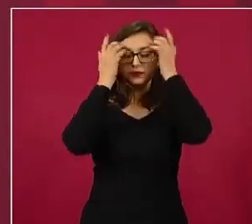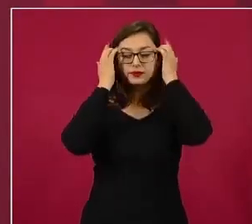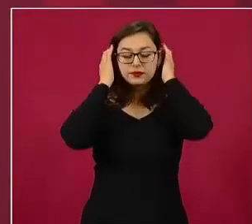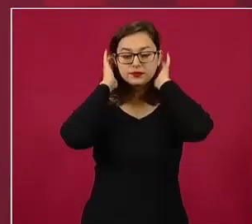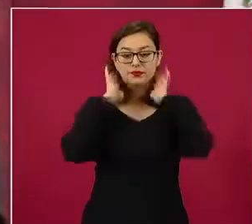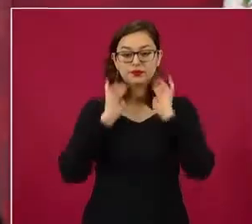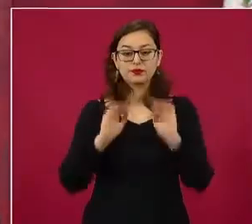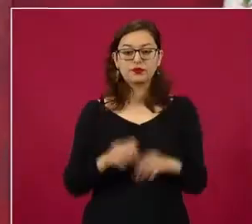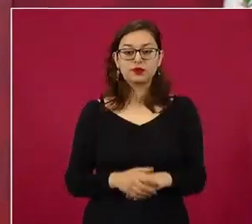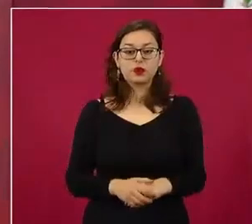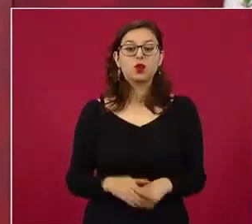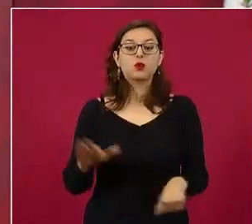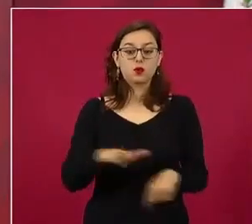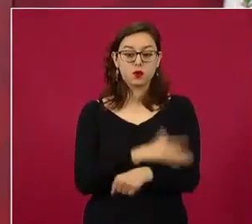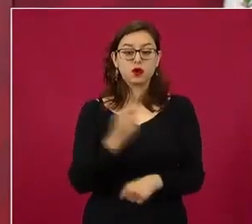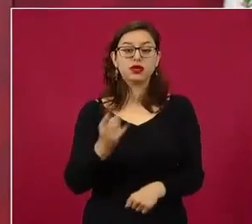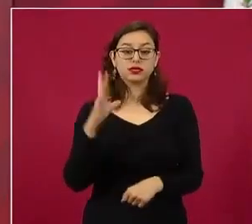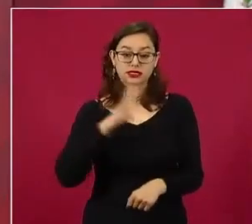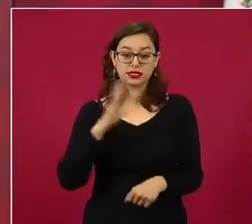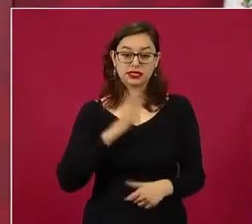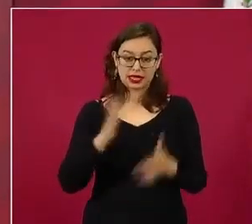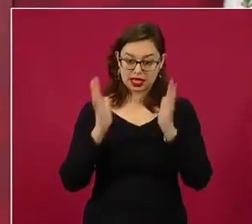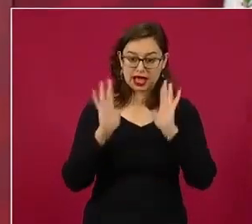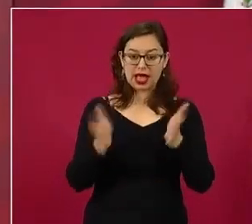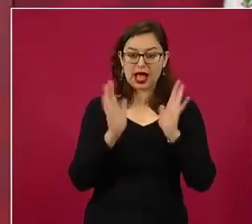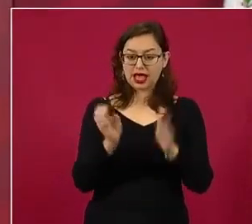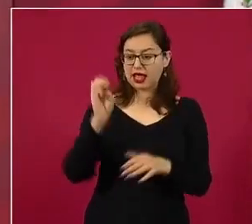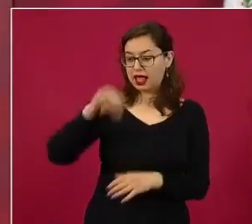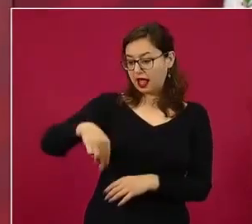Fiscalía Anticorrupción,